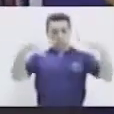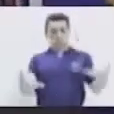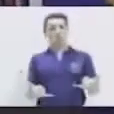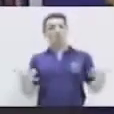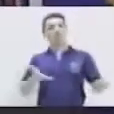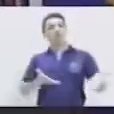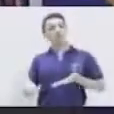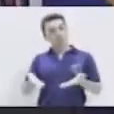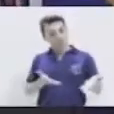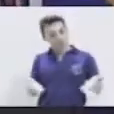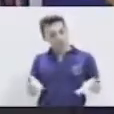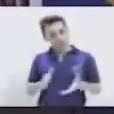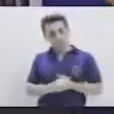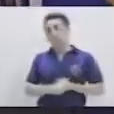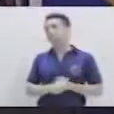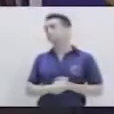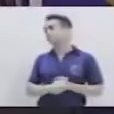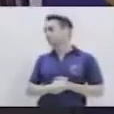vamos a ver esta.